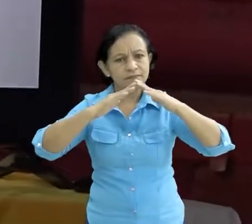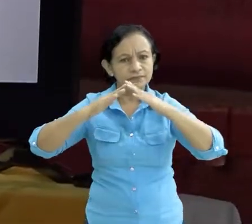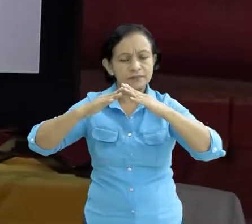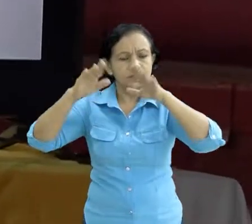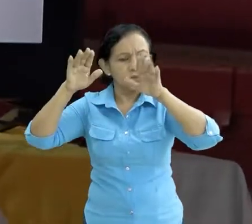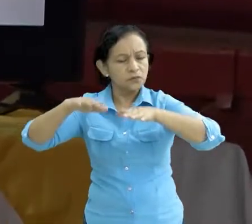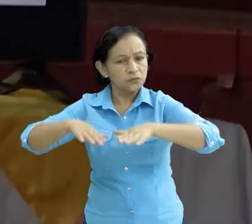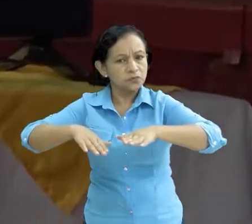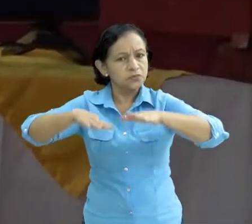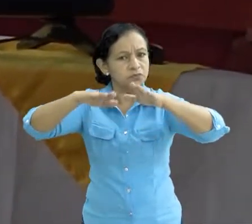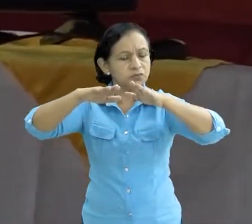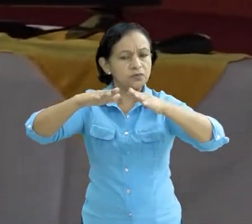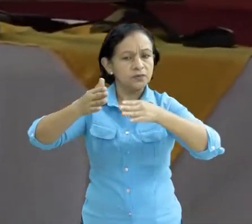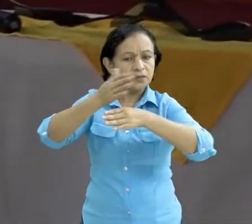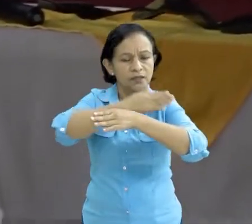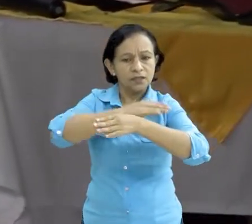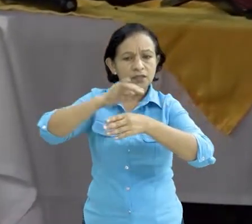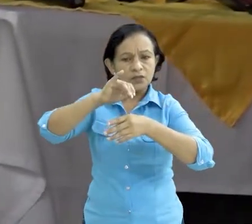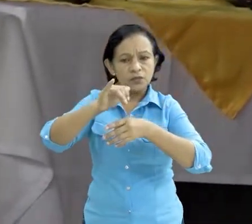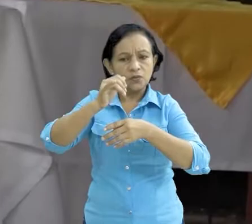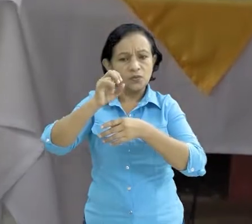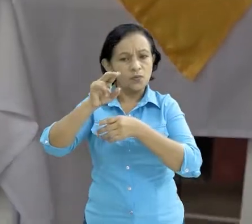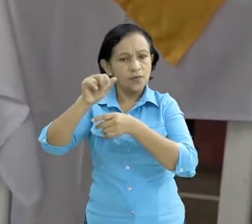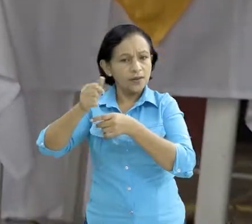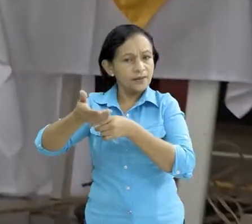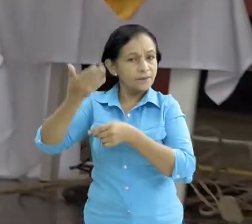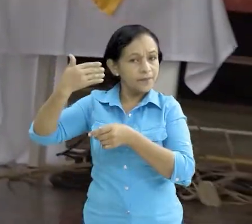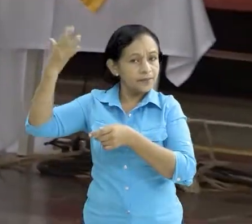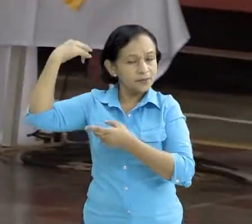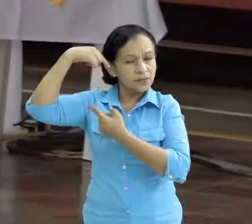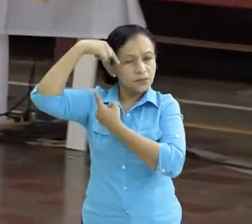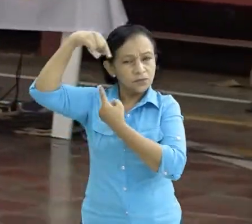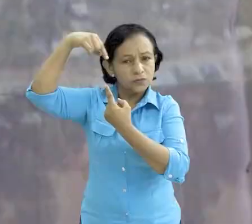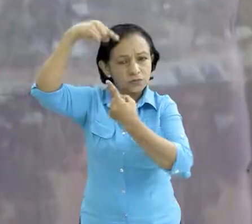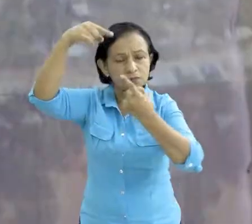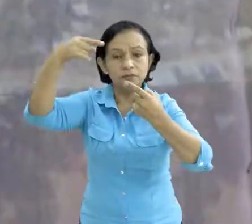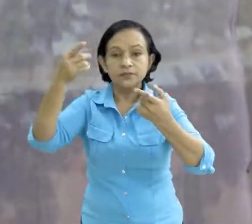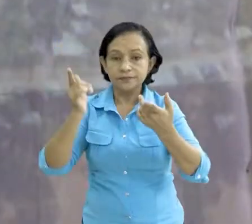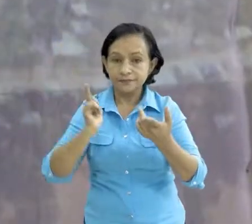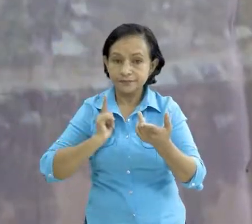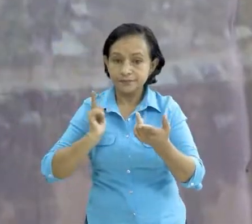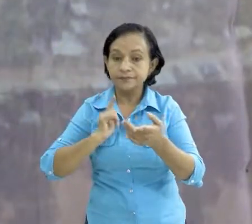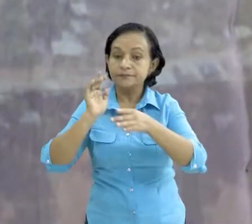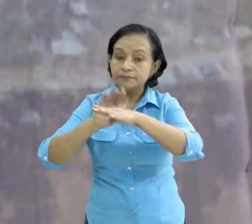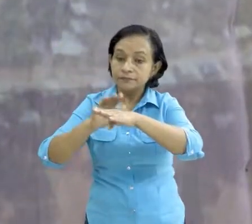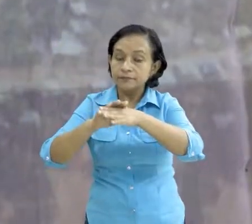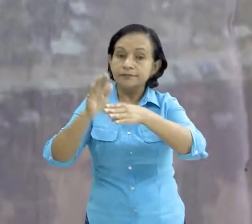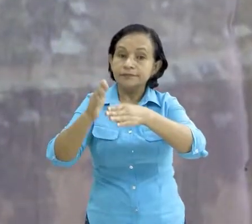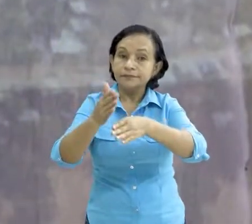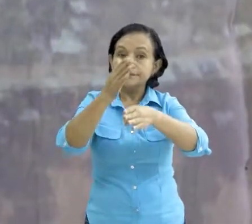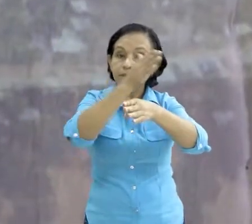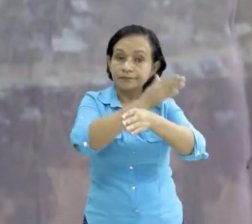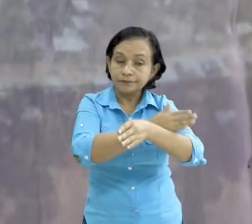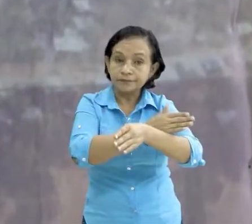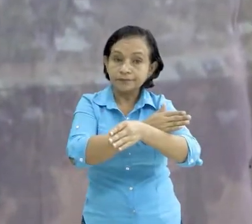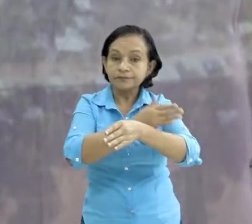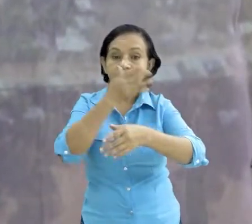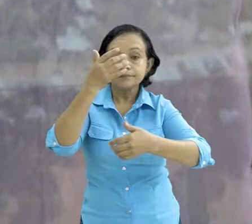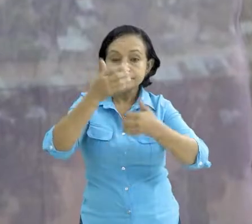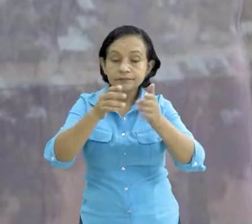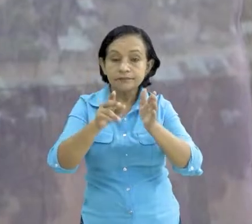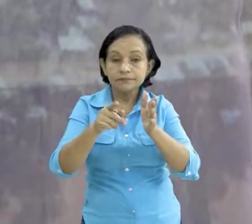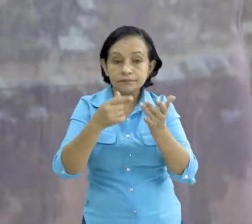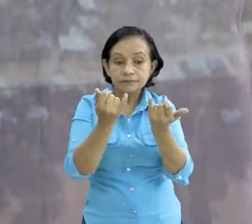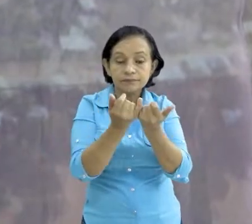las inundaciones desde el huracán Johan hasta la fecha subrayando la importancia de contar con un sistema de alerta temprana para la reducción del